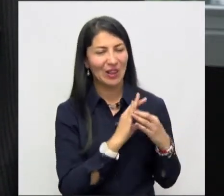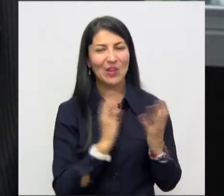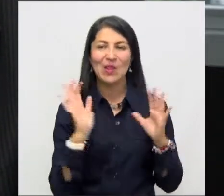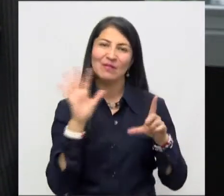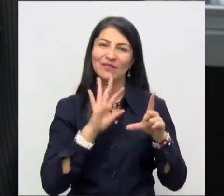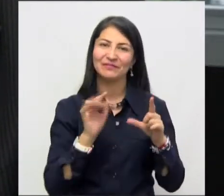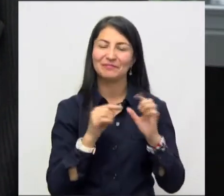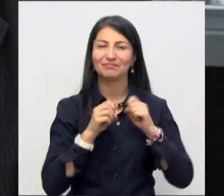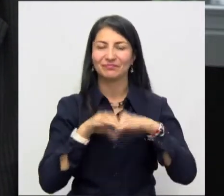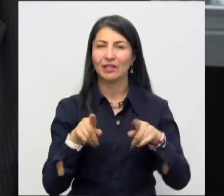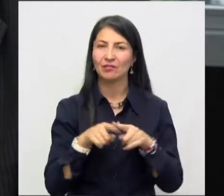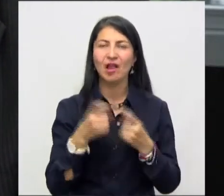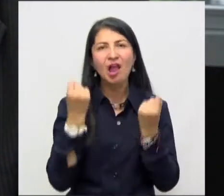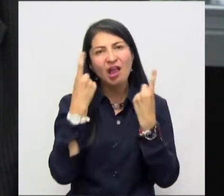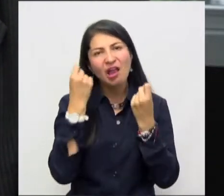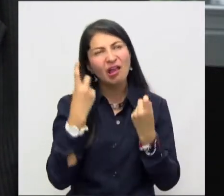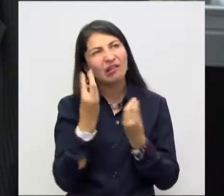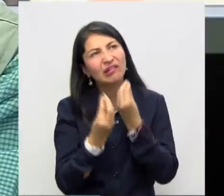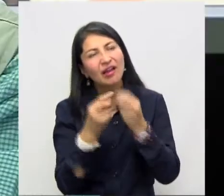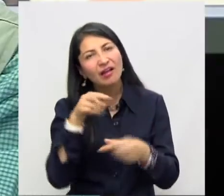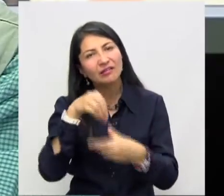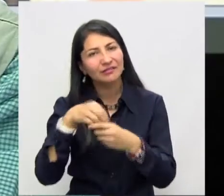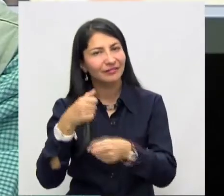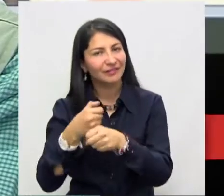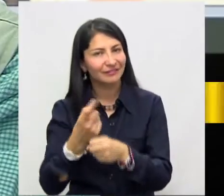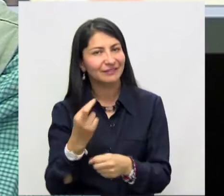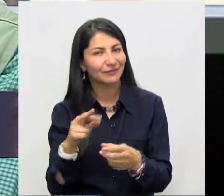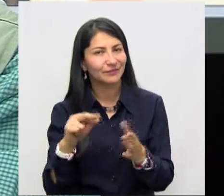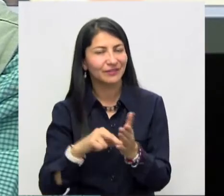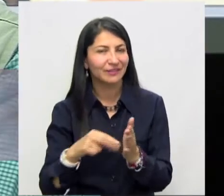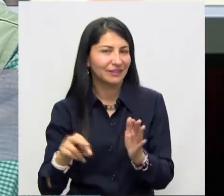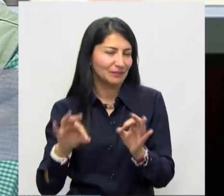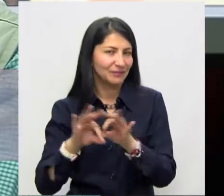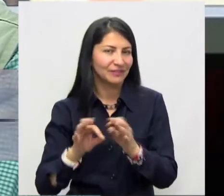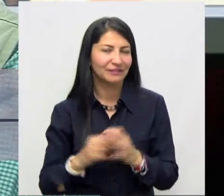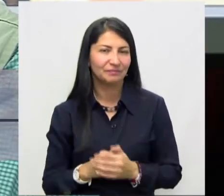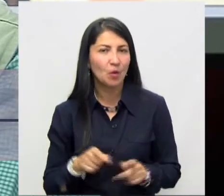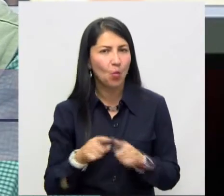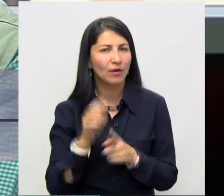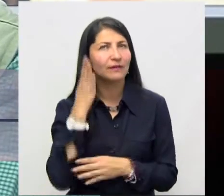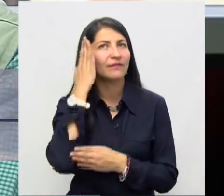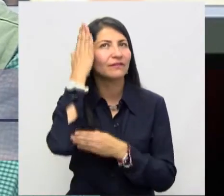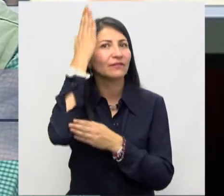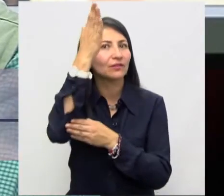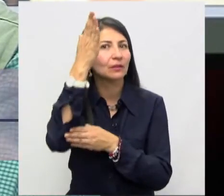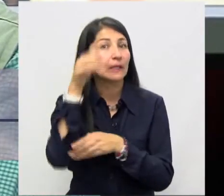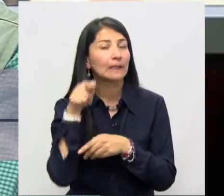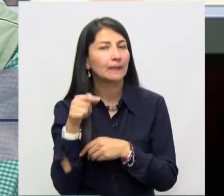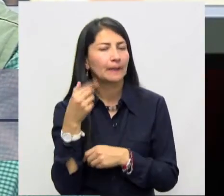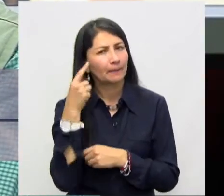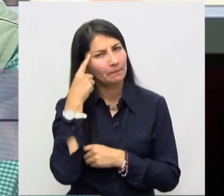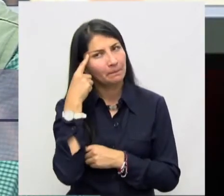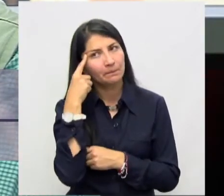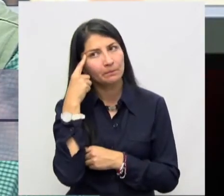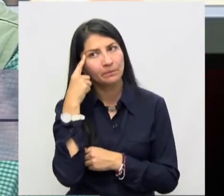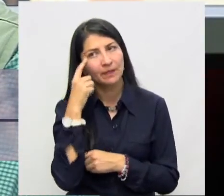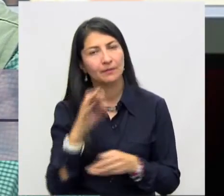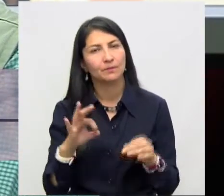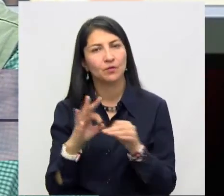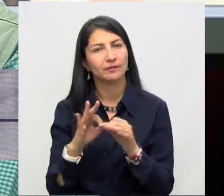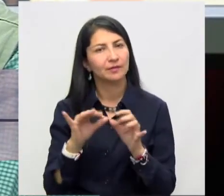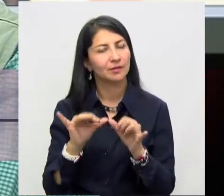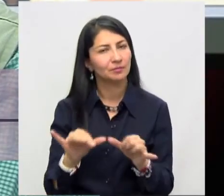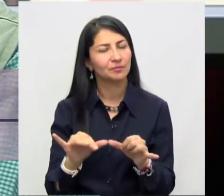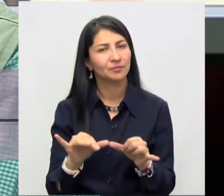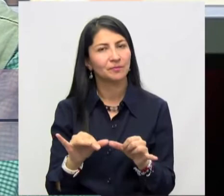y entienden más del trabajo de uno. Es importante mirar hacia el futuro. Yo pienso que en el